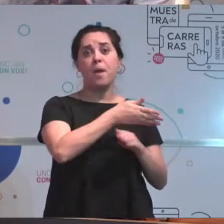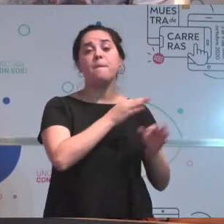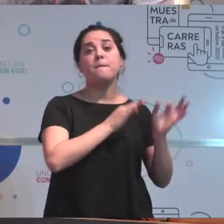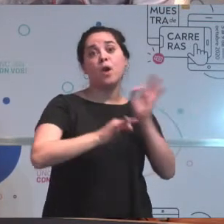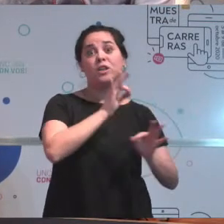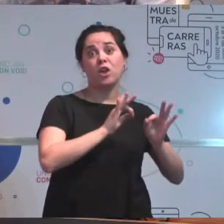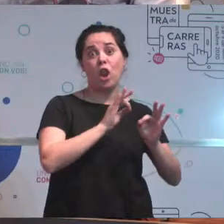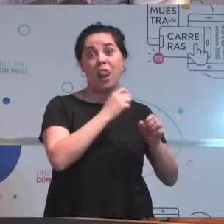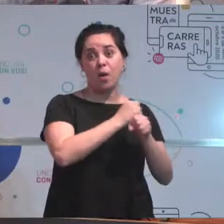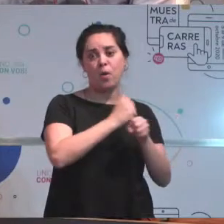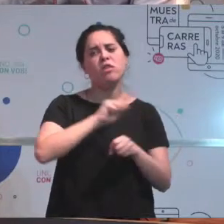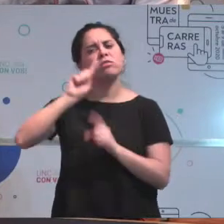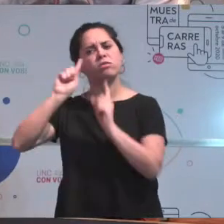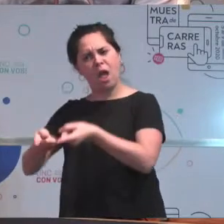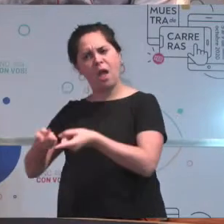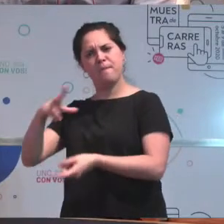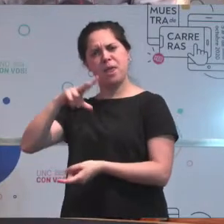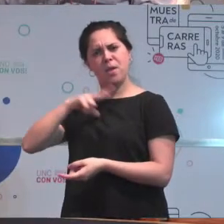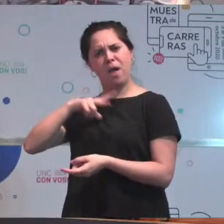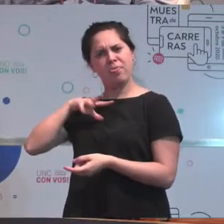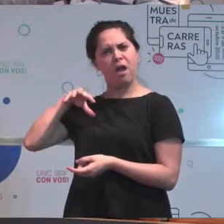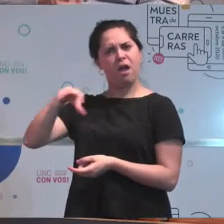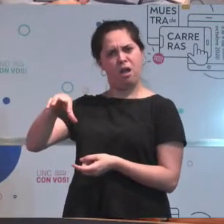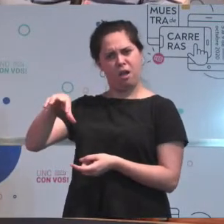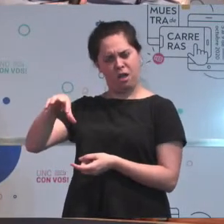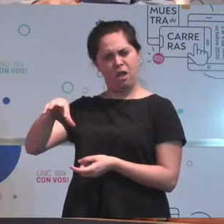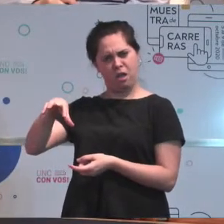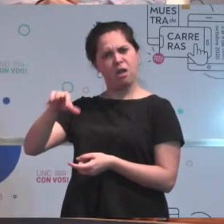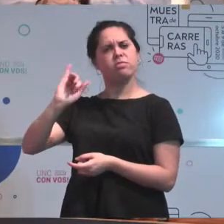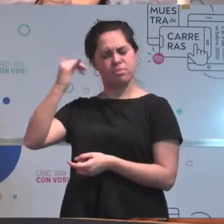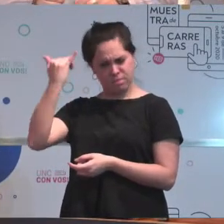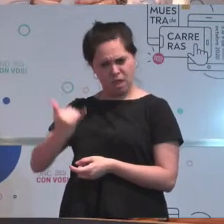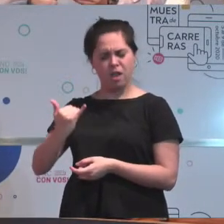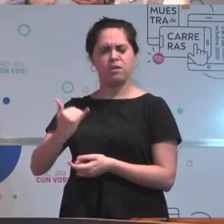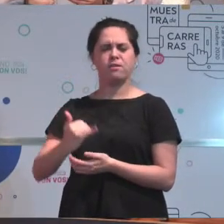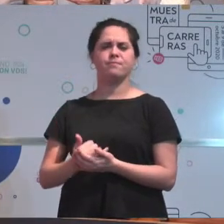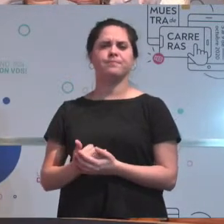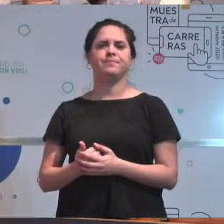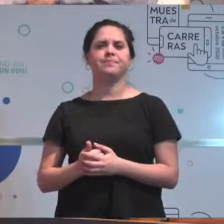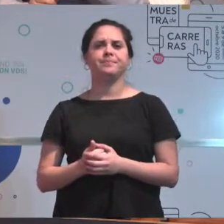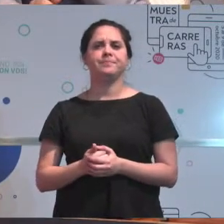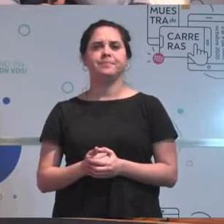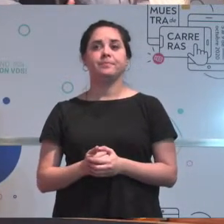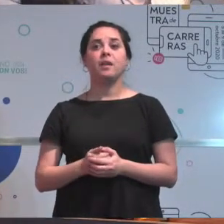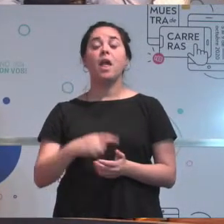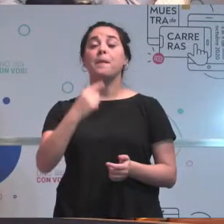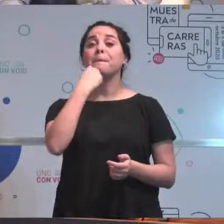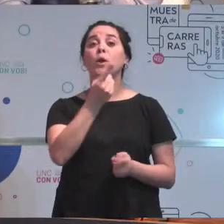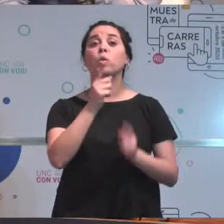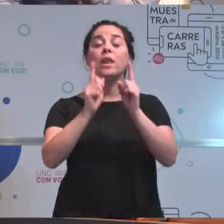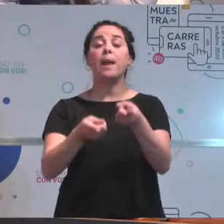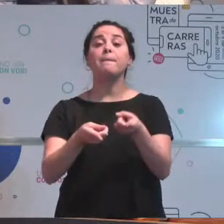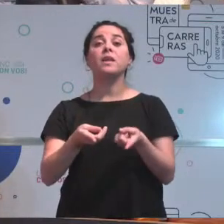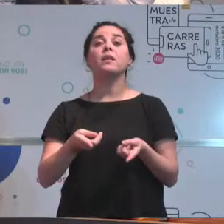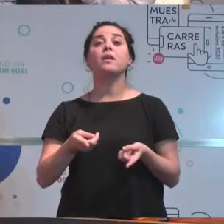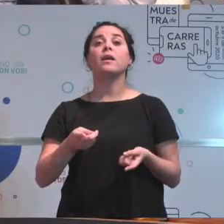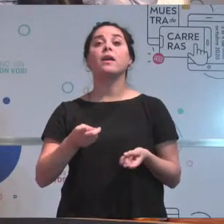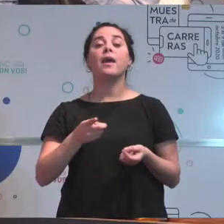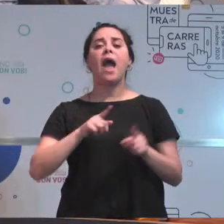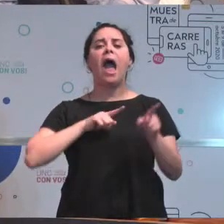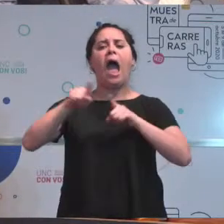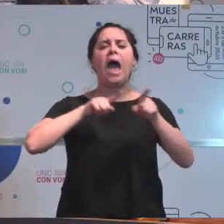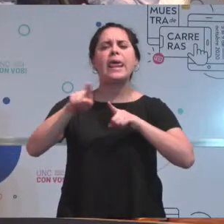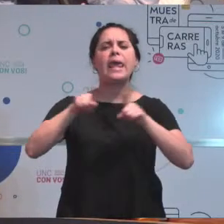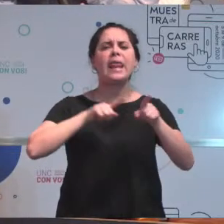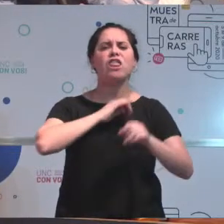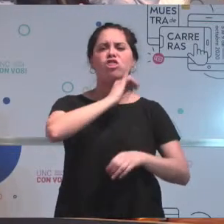parte privada, que es la que muchas veces lo ejecuta. Bien, acá preguntan también si la carrera es muy teórica y si